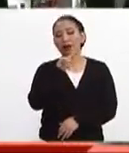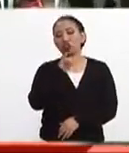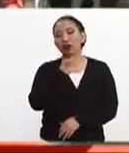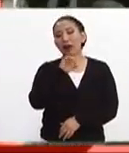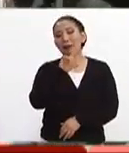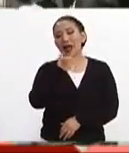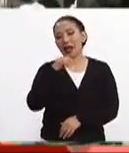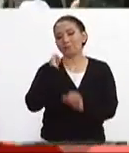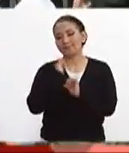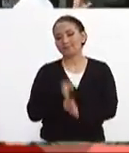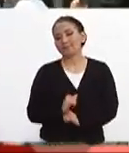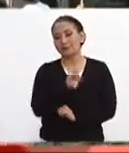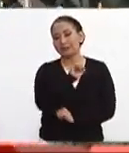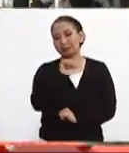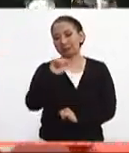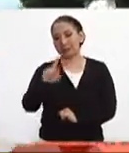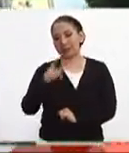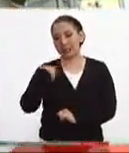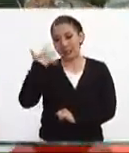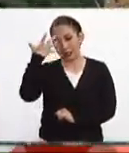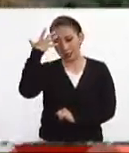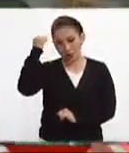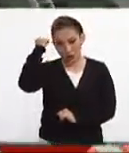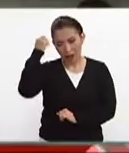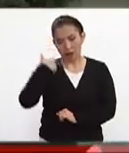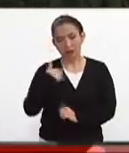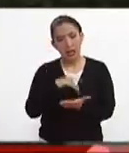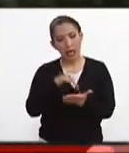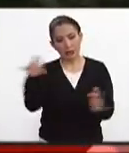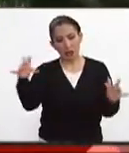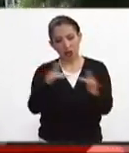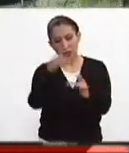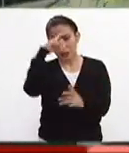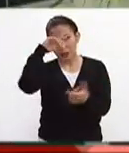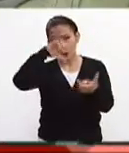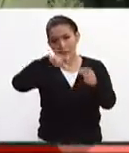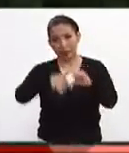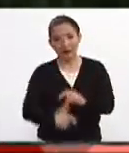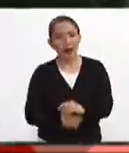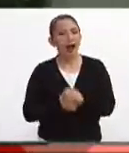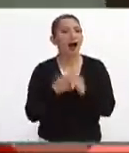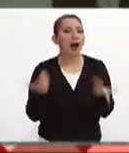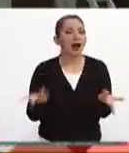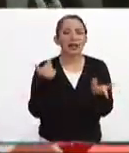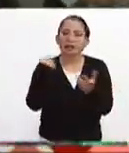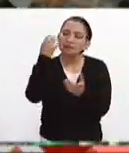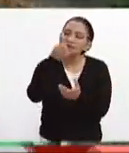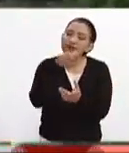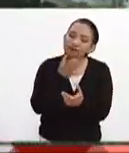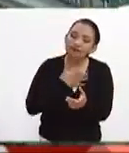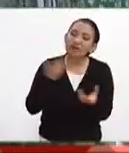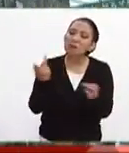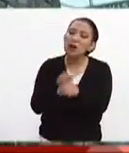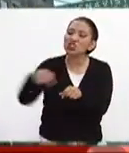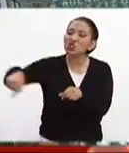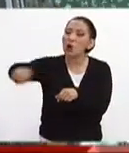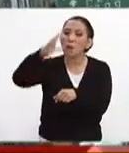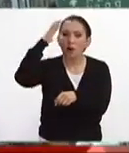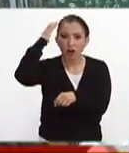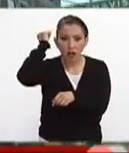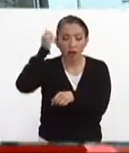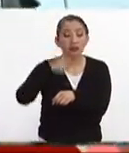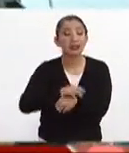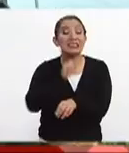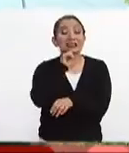Comisionado de Seguridad Pública del Estado de Morelos muchísimas gracias por haber estado con nosotros en México al día darnos el balance de lo que se está viviendo en Morelos